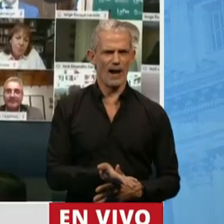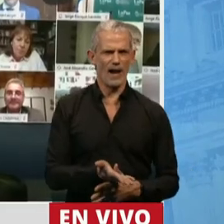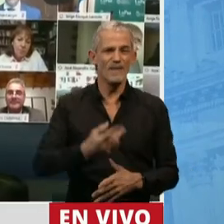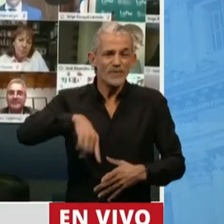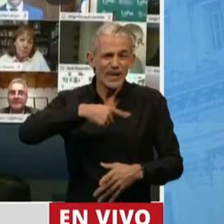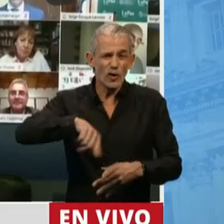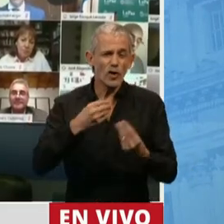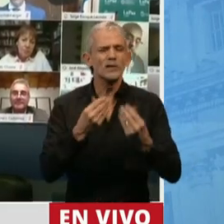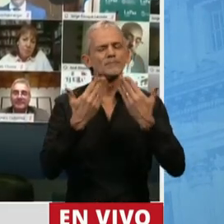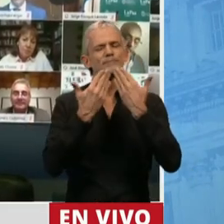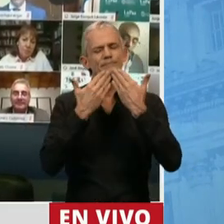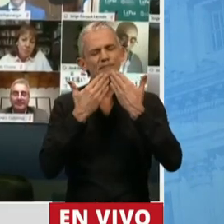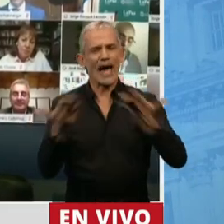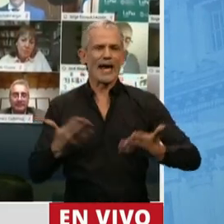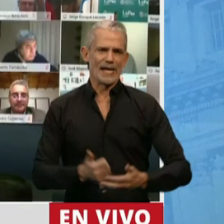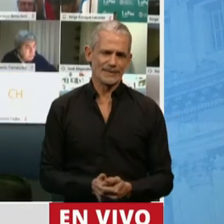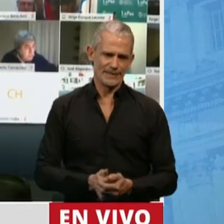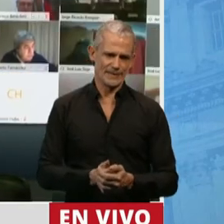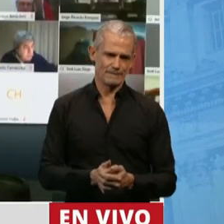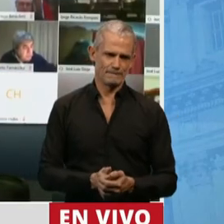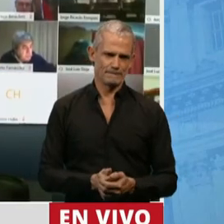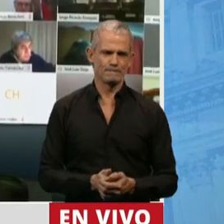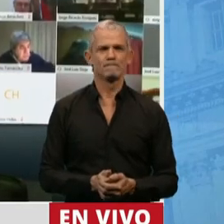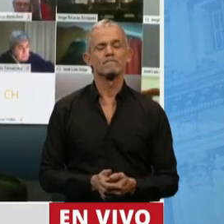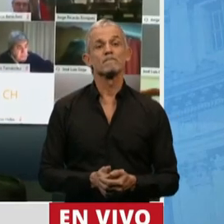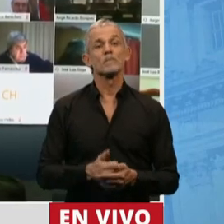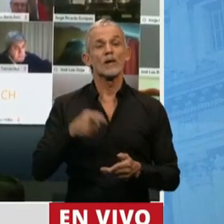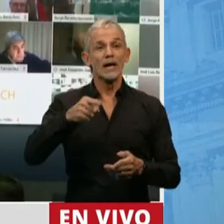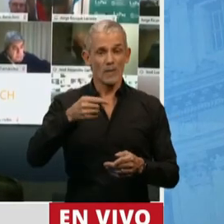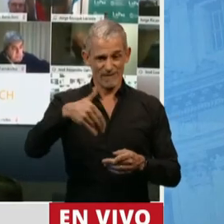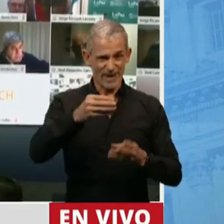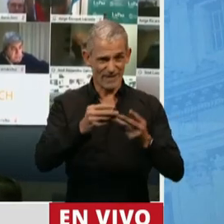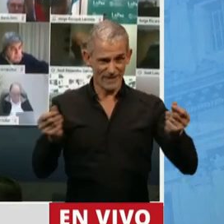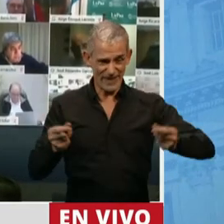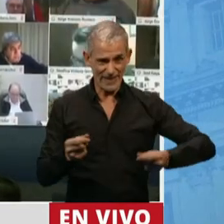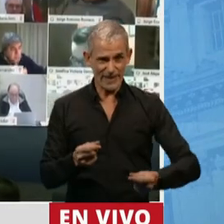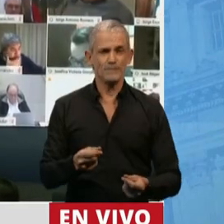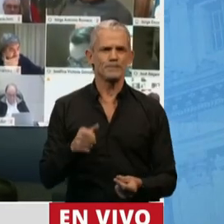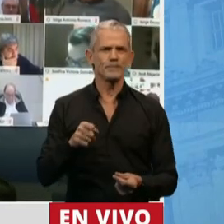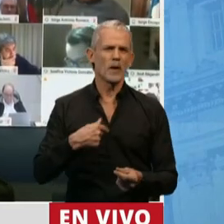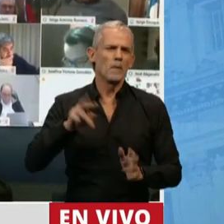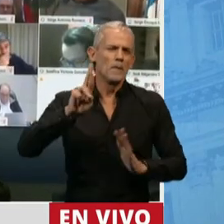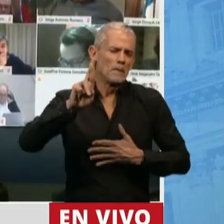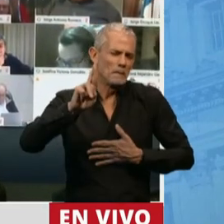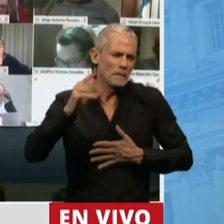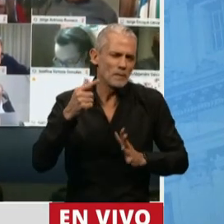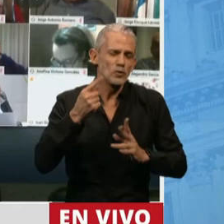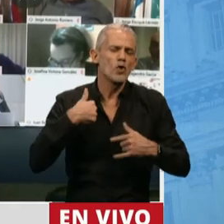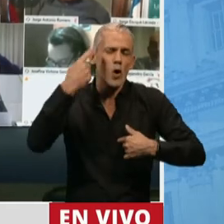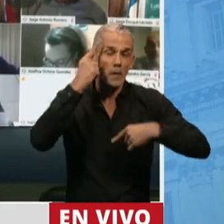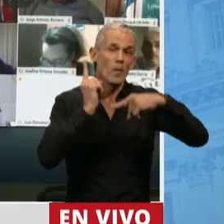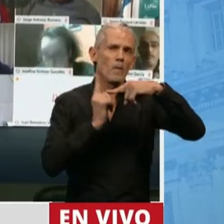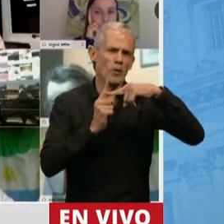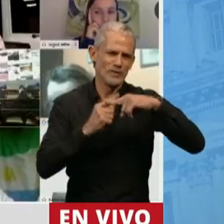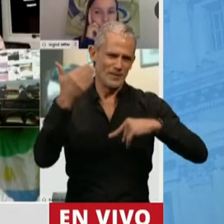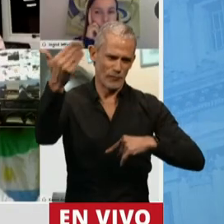podemos menos que agradecerles y reconocerles. Para finalizar, señora Presidenta, permítame ser optimista